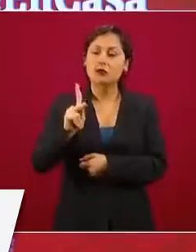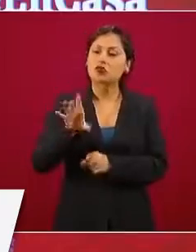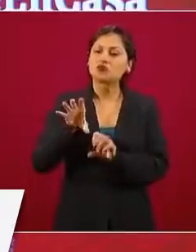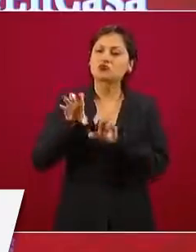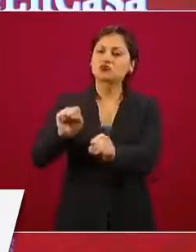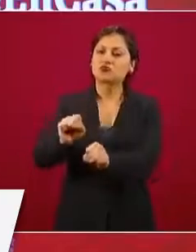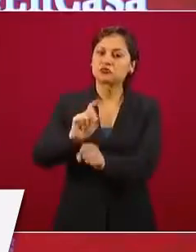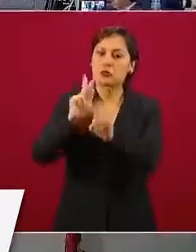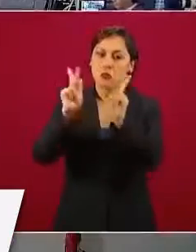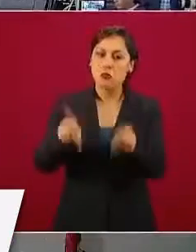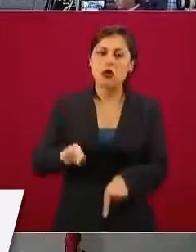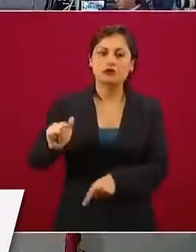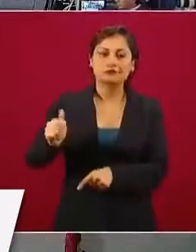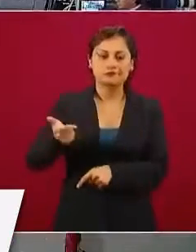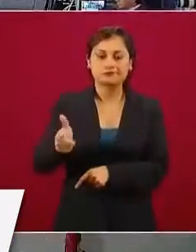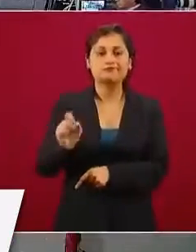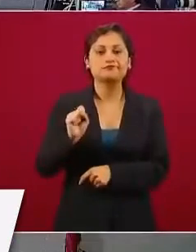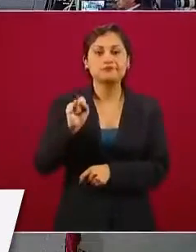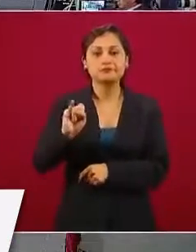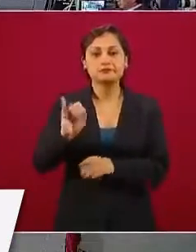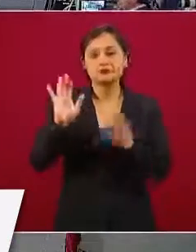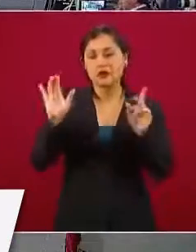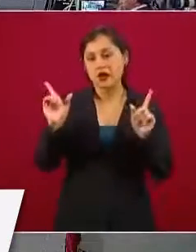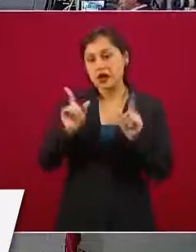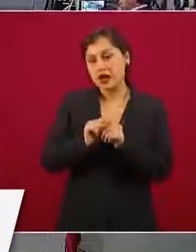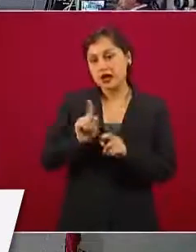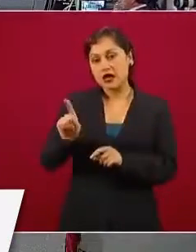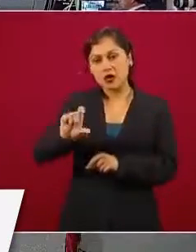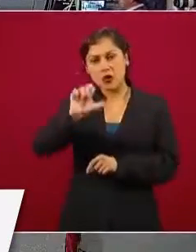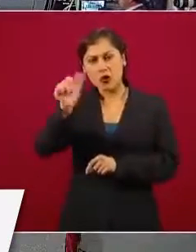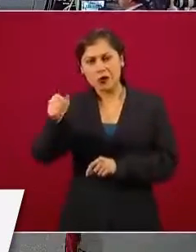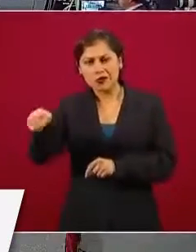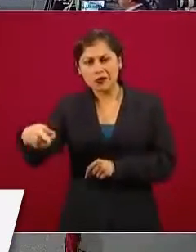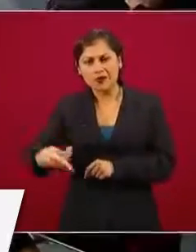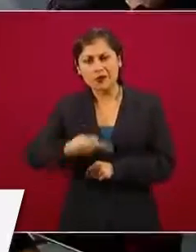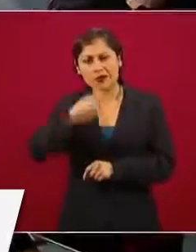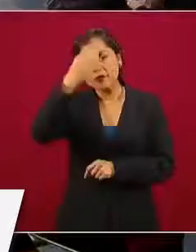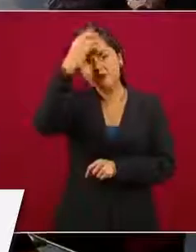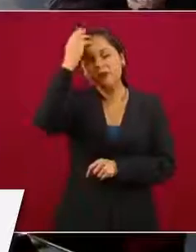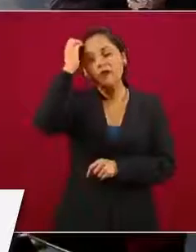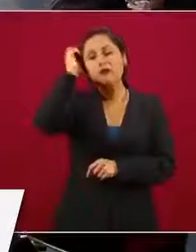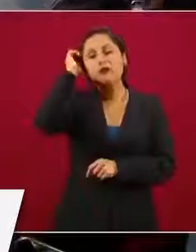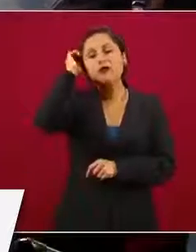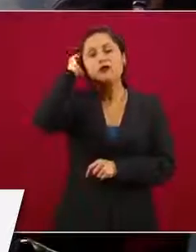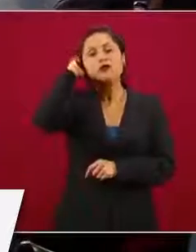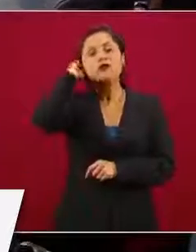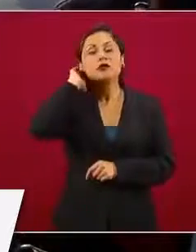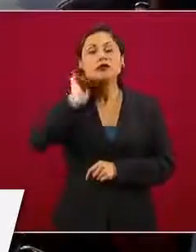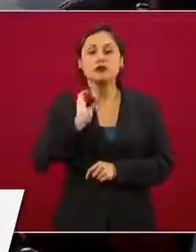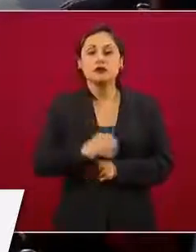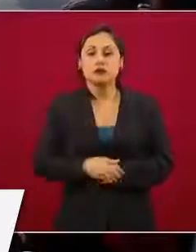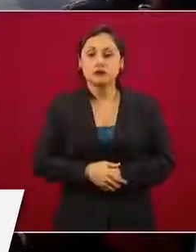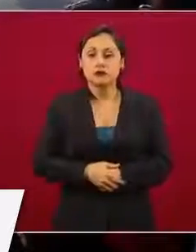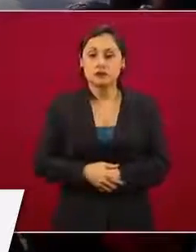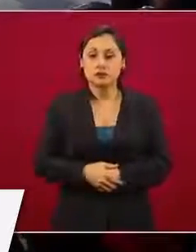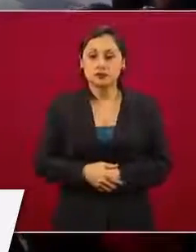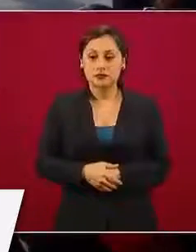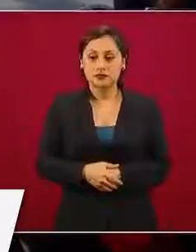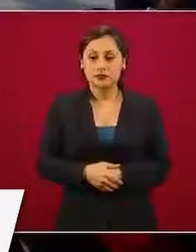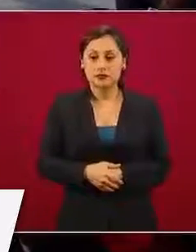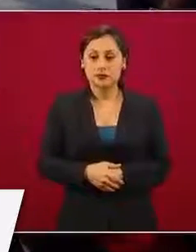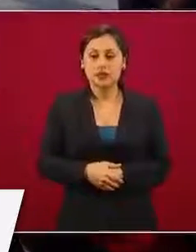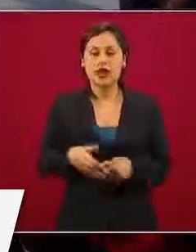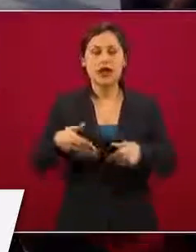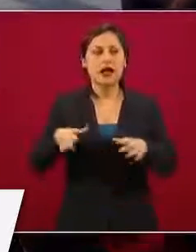Entonces, eso es lo que te puedo comentar. Lo otro que me decías, tenemos